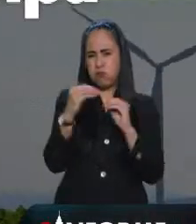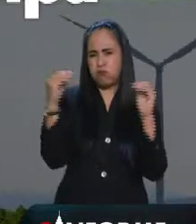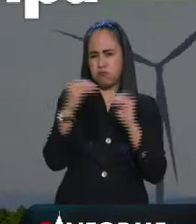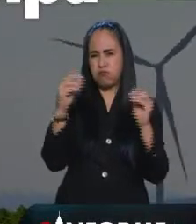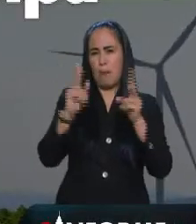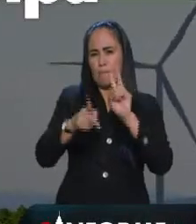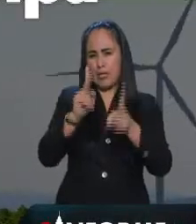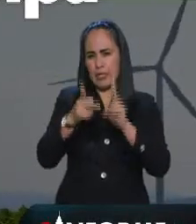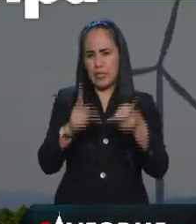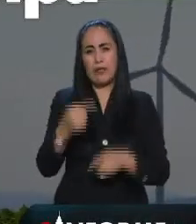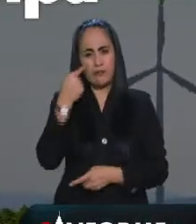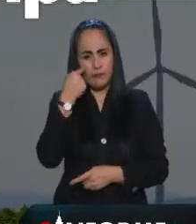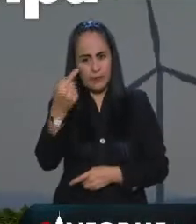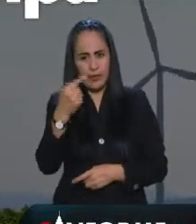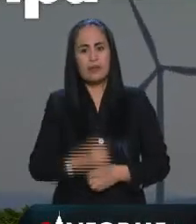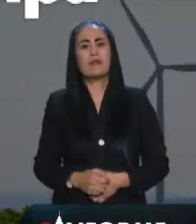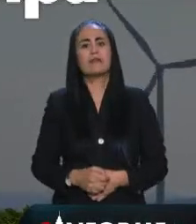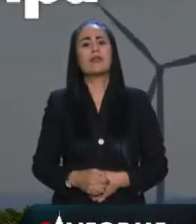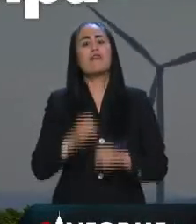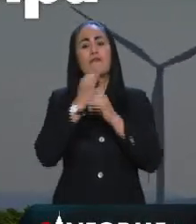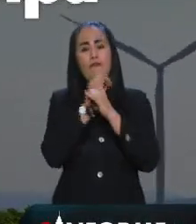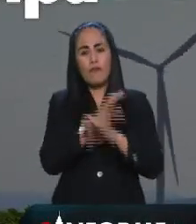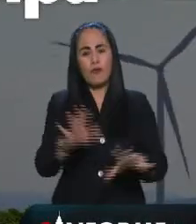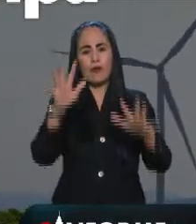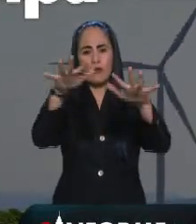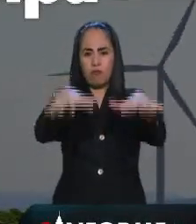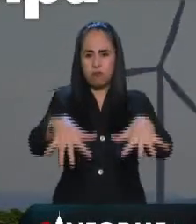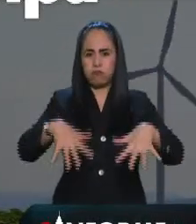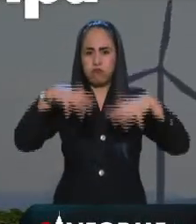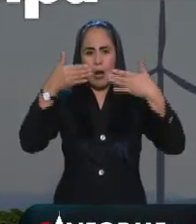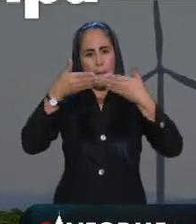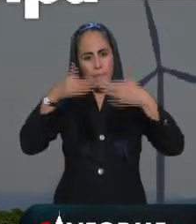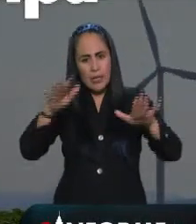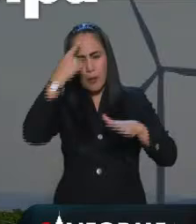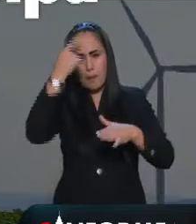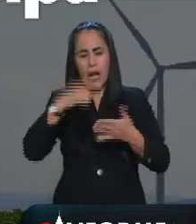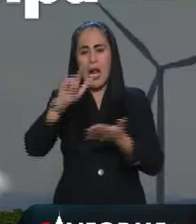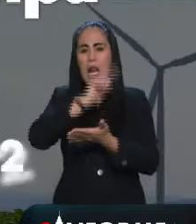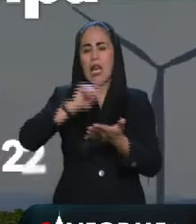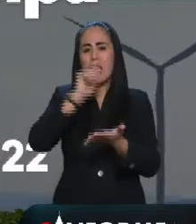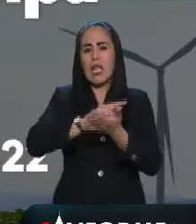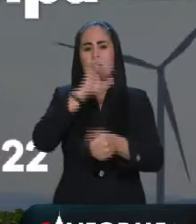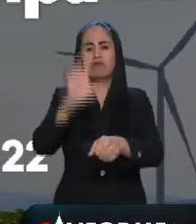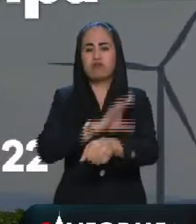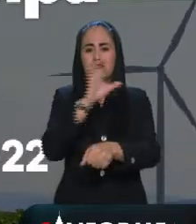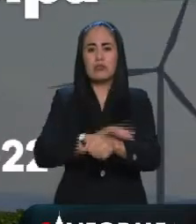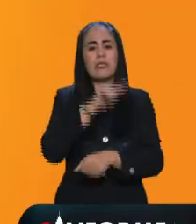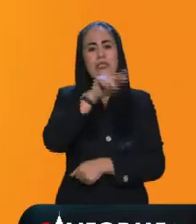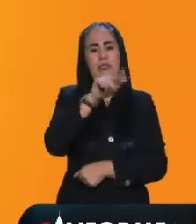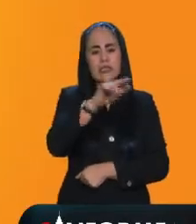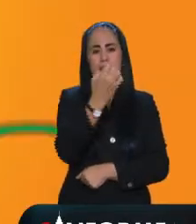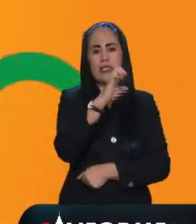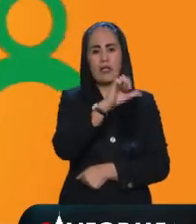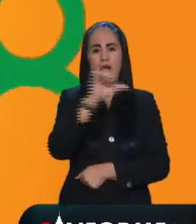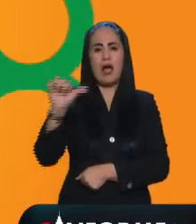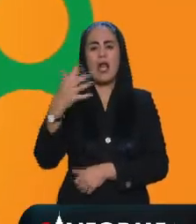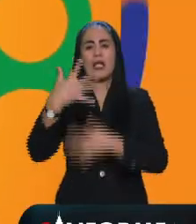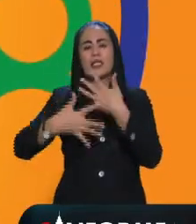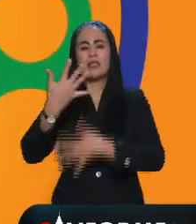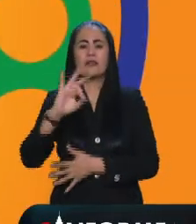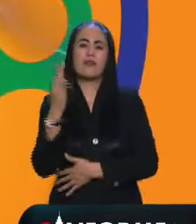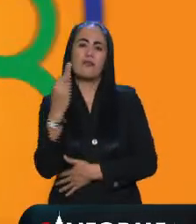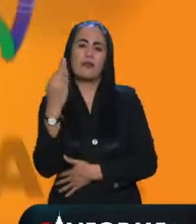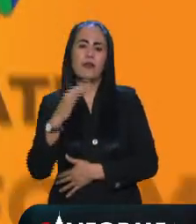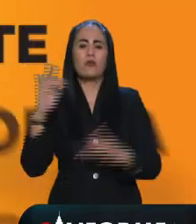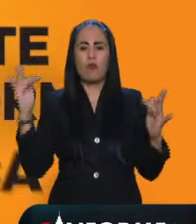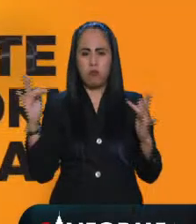Entérate, infórmate y participa en los foros de Parlamento abierto para la reforma eléctrica del 17 de enero al 15 de febrero. Conéctate con la